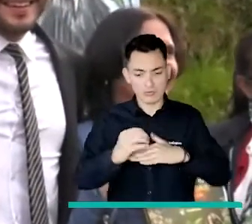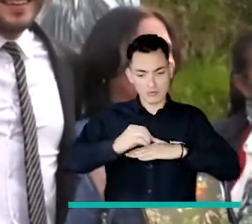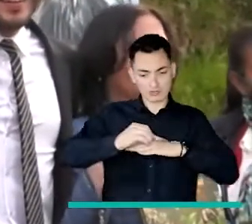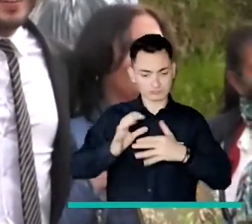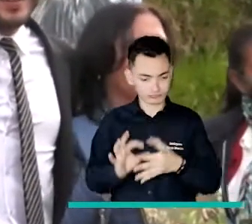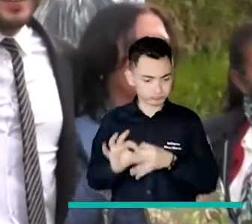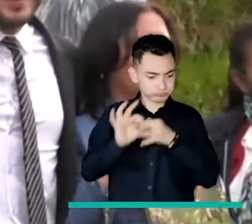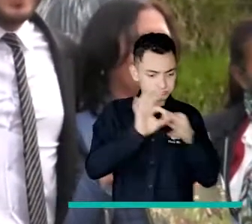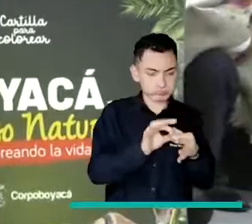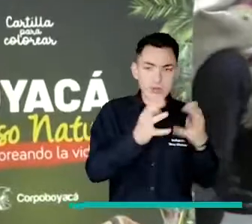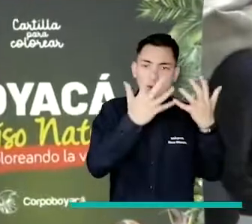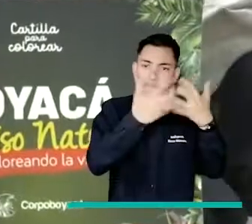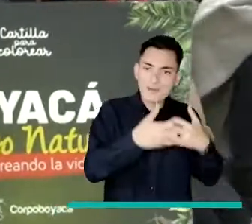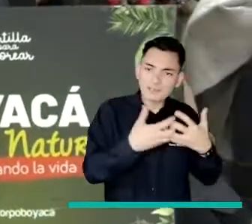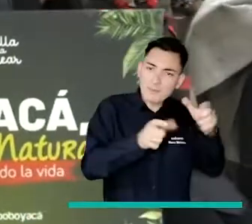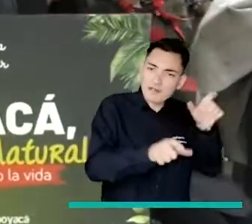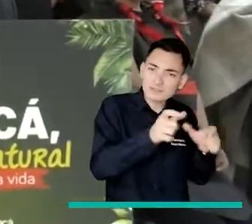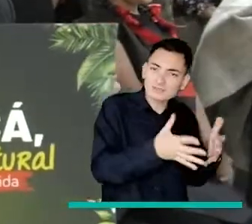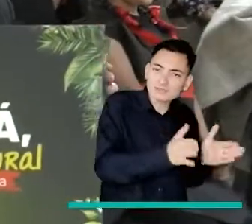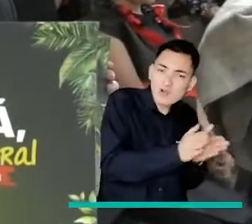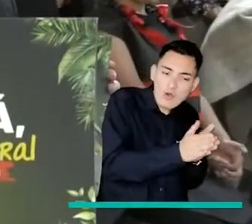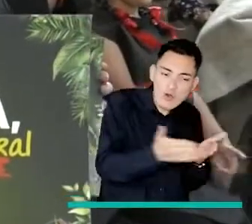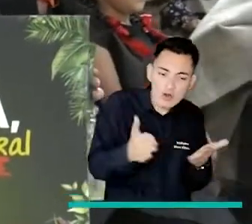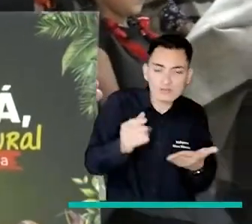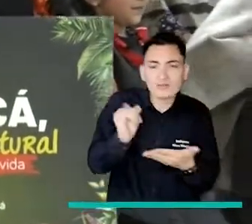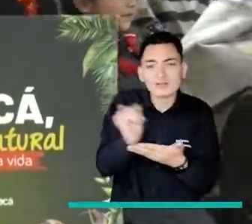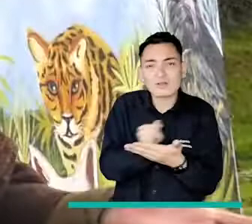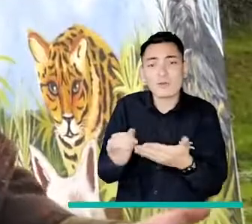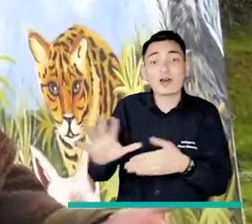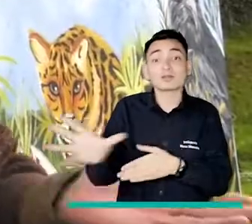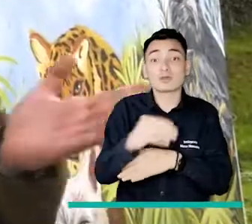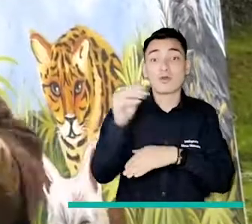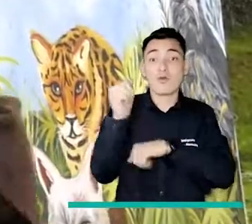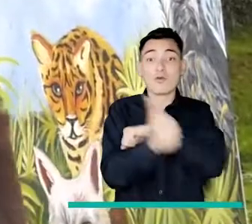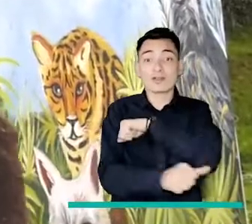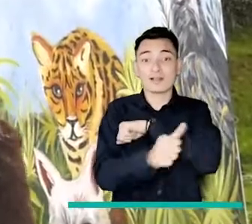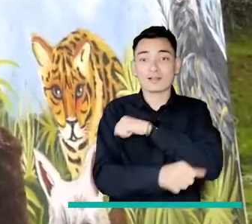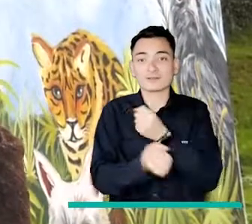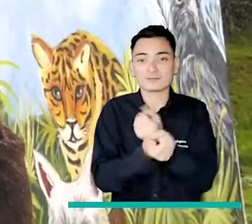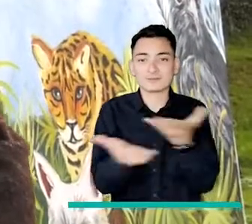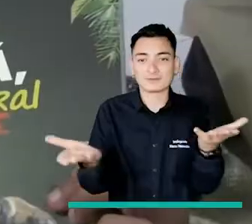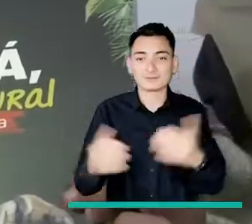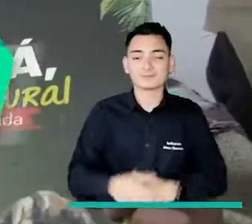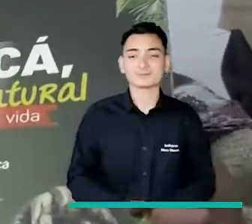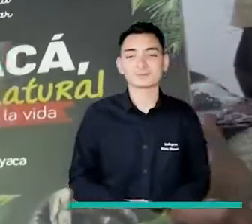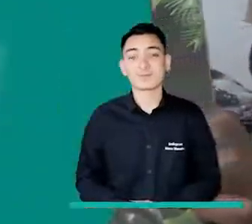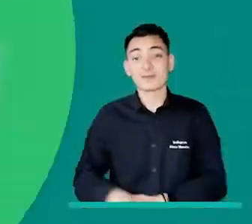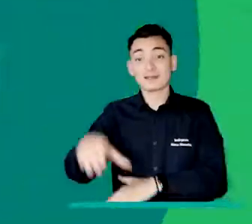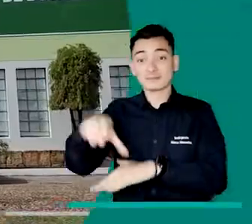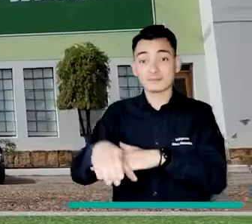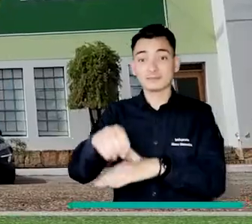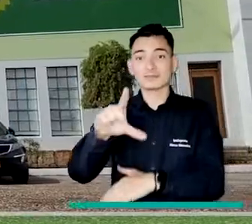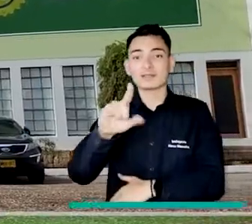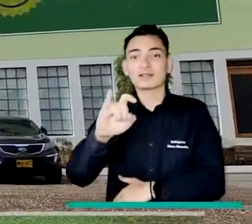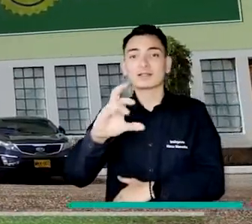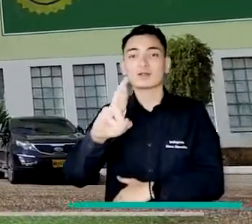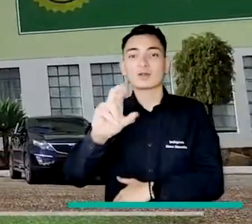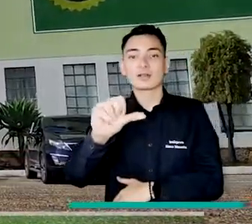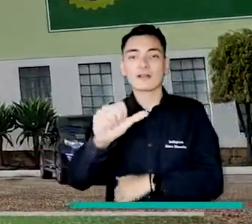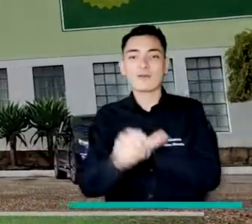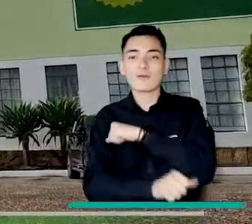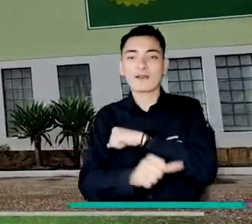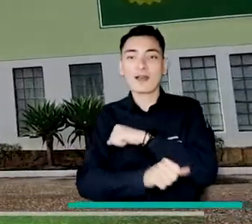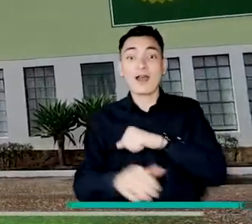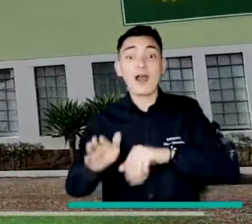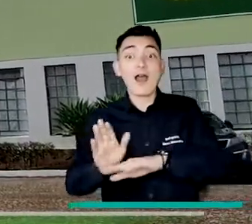cómo es que nosotros desde la corporación, de la mano de los empresarios estamos llevando cartillas de colorear a todo el departamento La nueva licorera de